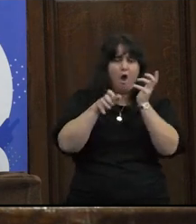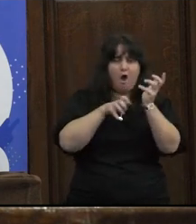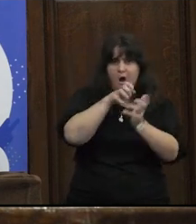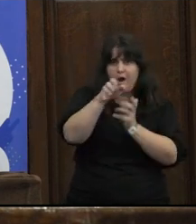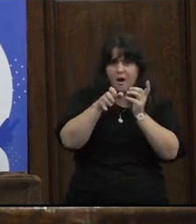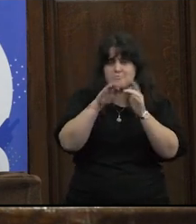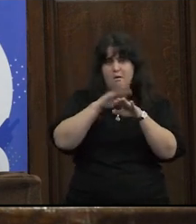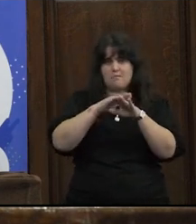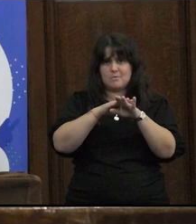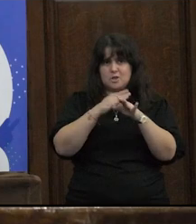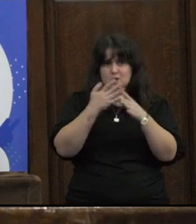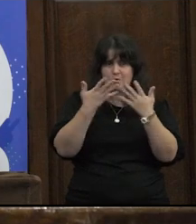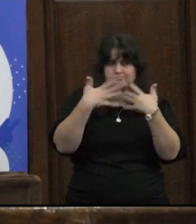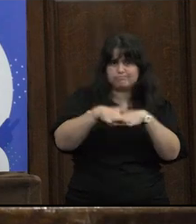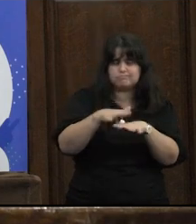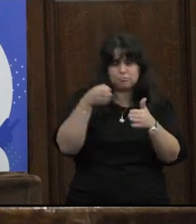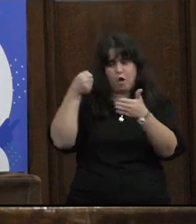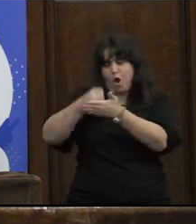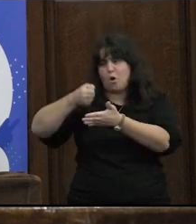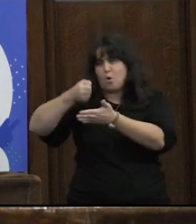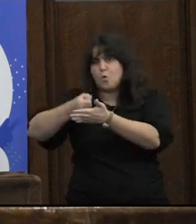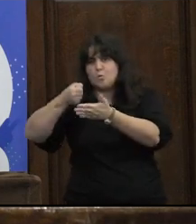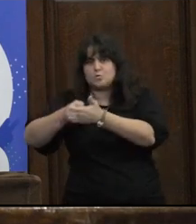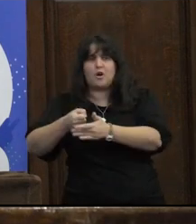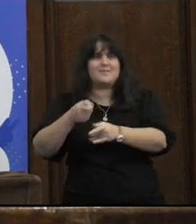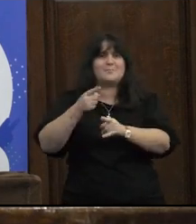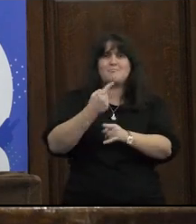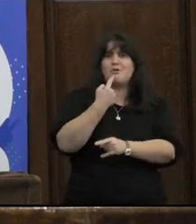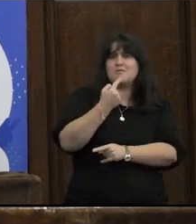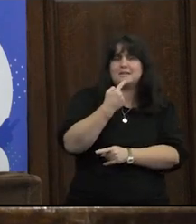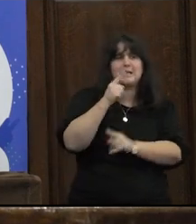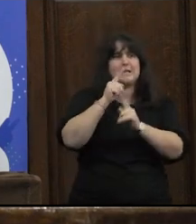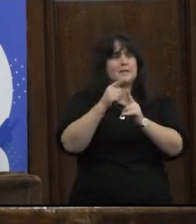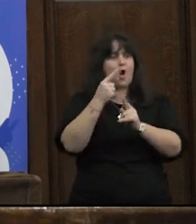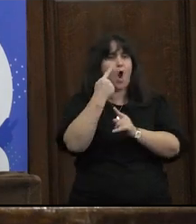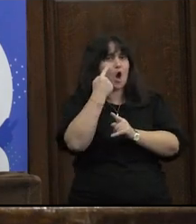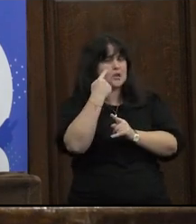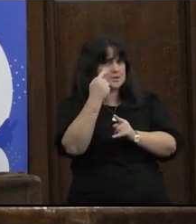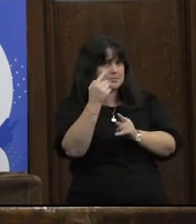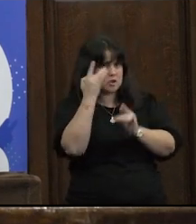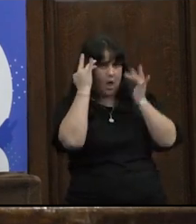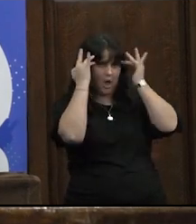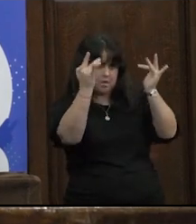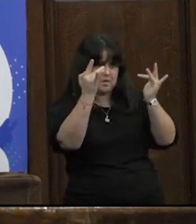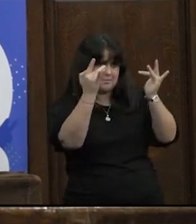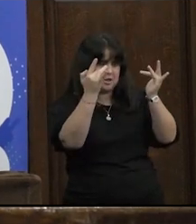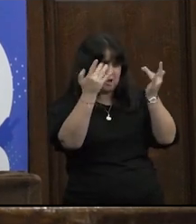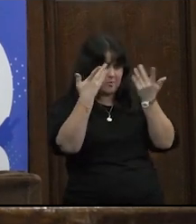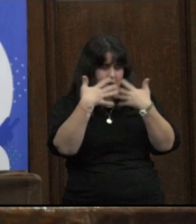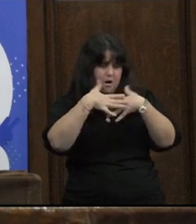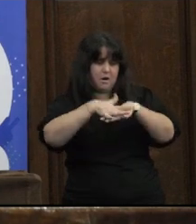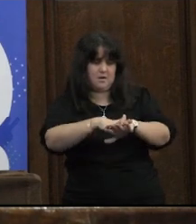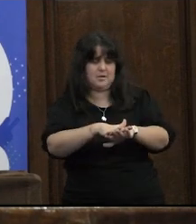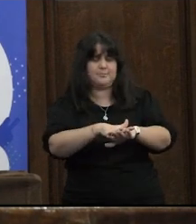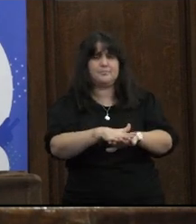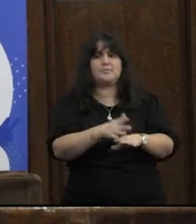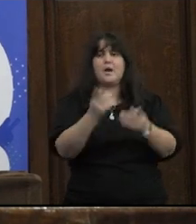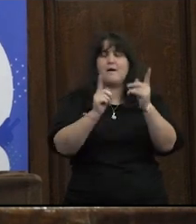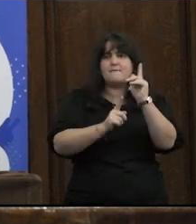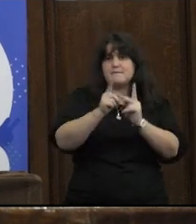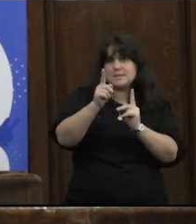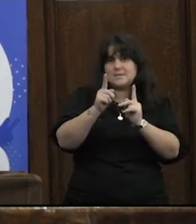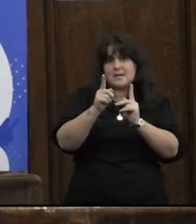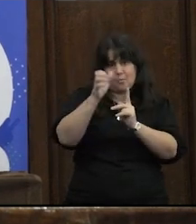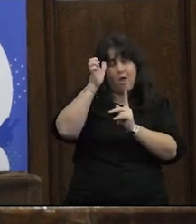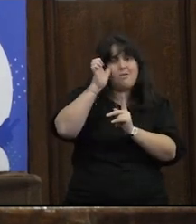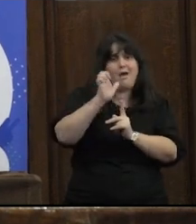complejidad es que se cruza la lógica activista la lucha política y la producción y de conocimiento académico ahí es una amalgama entonces